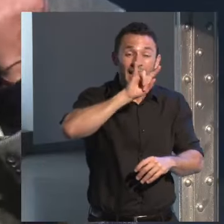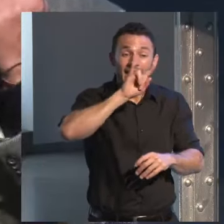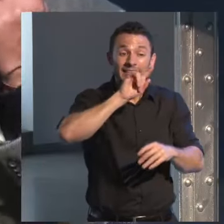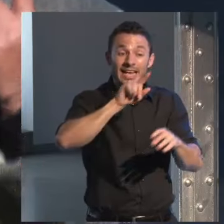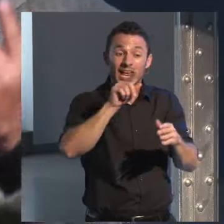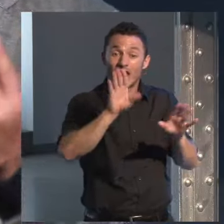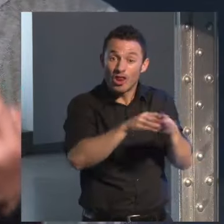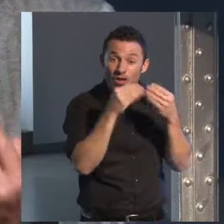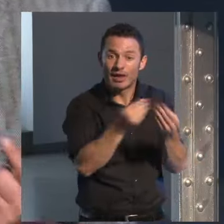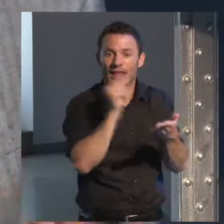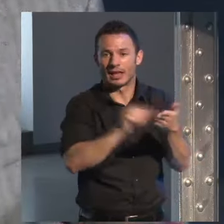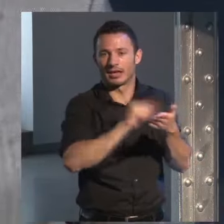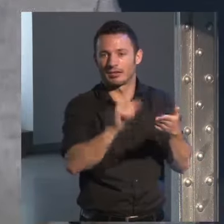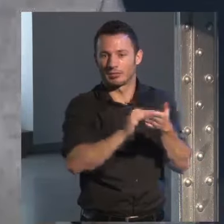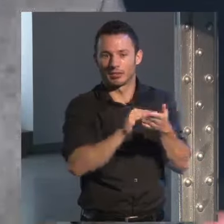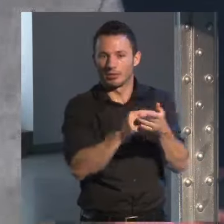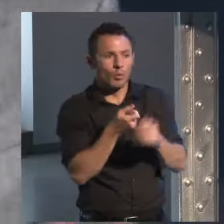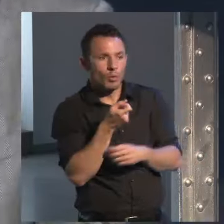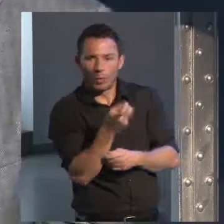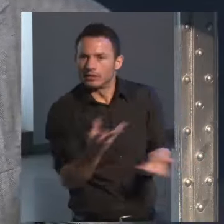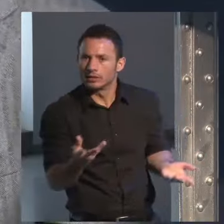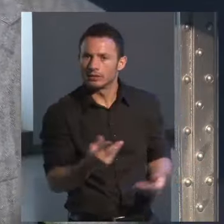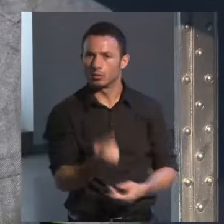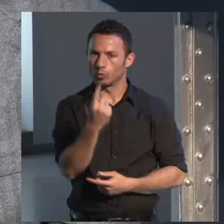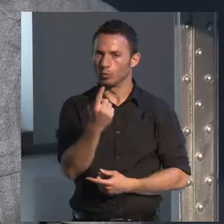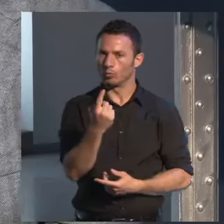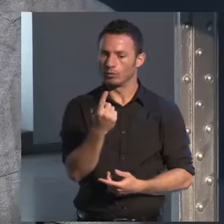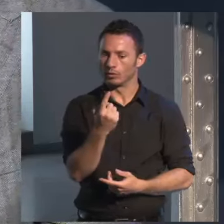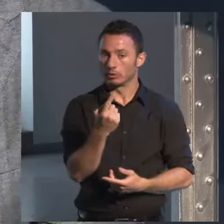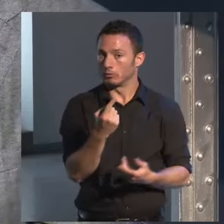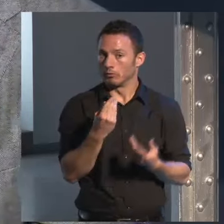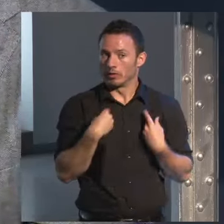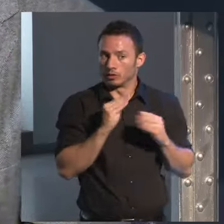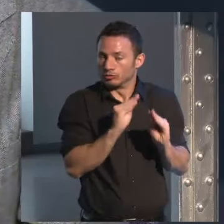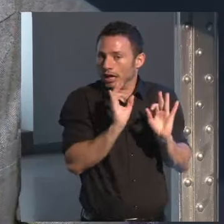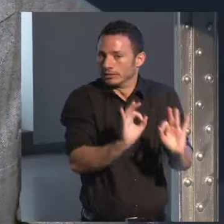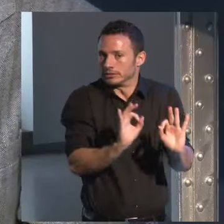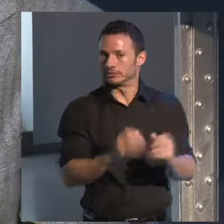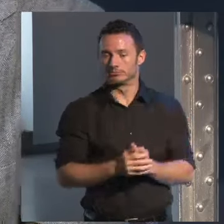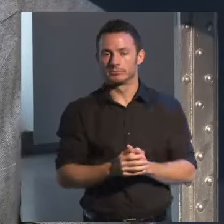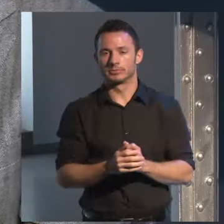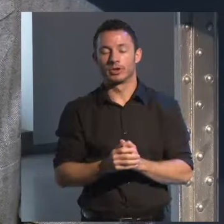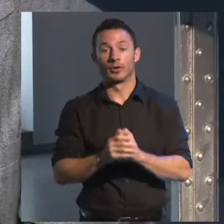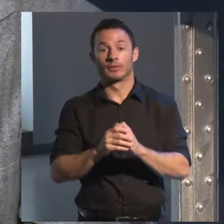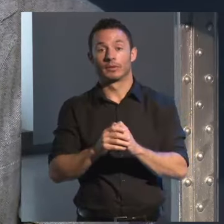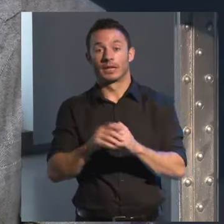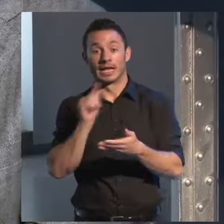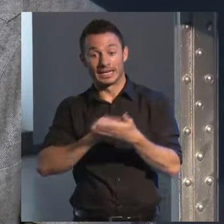una y vivía de eso vivía de eso pero el escritor de novela